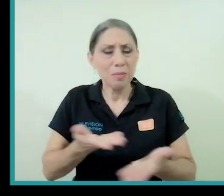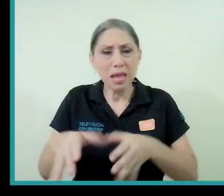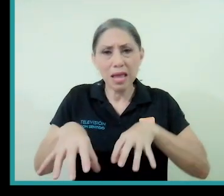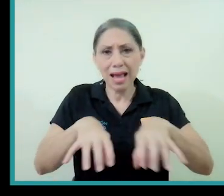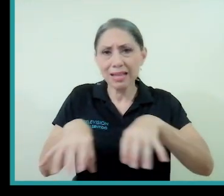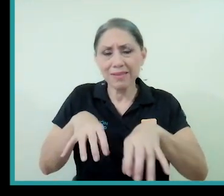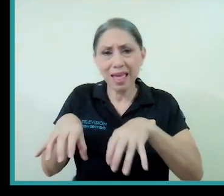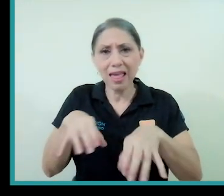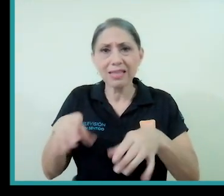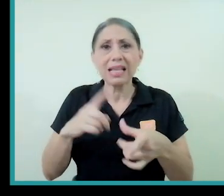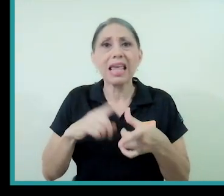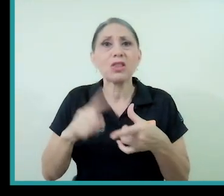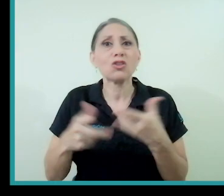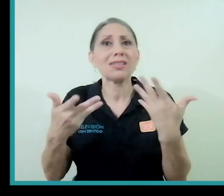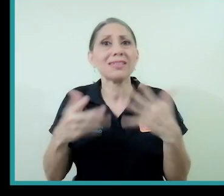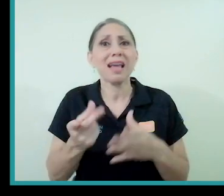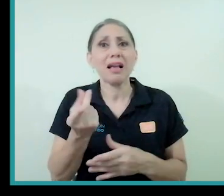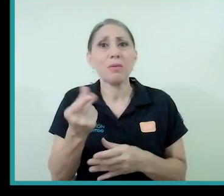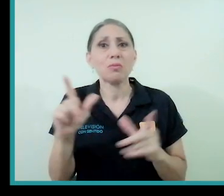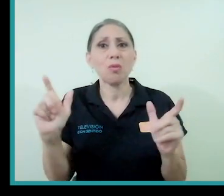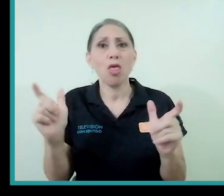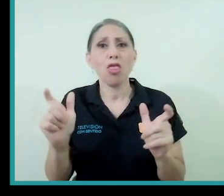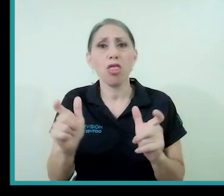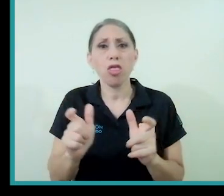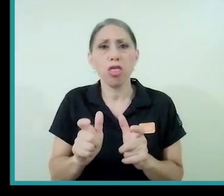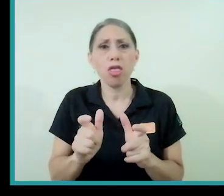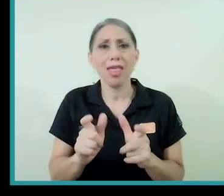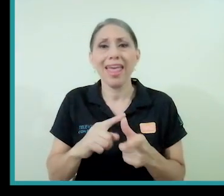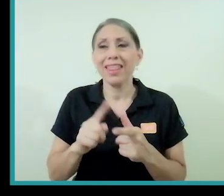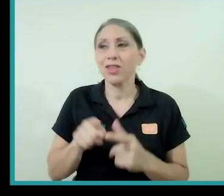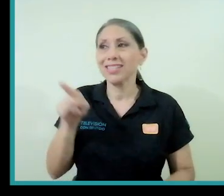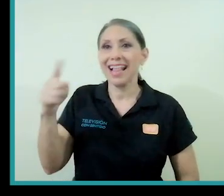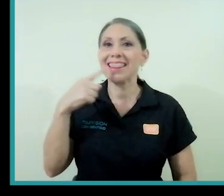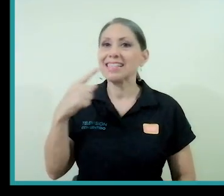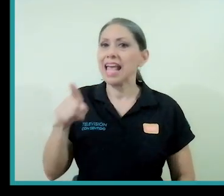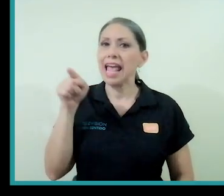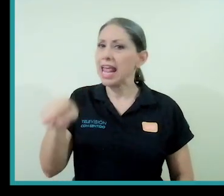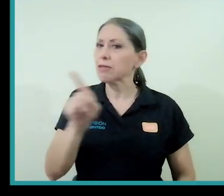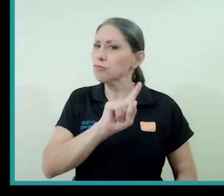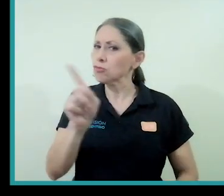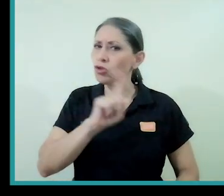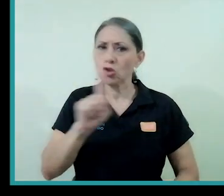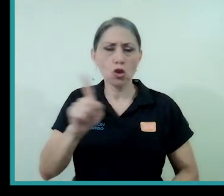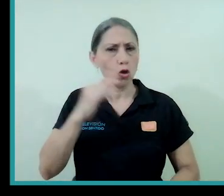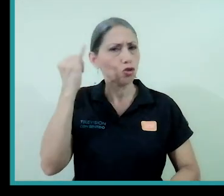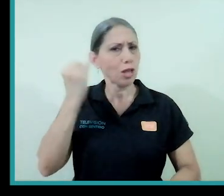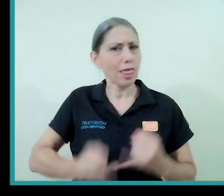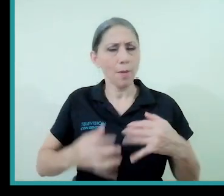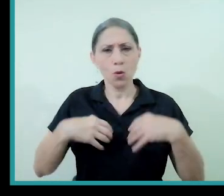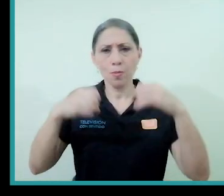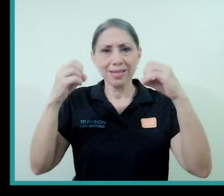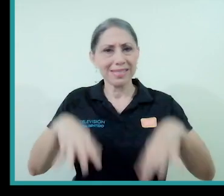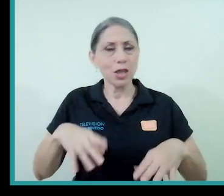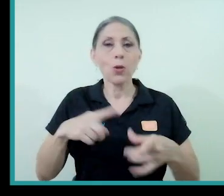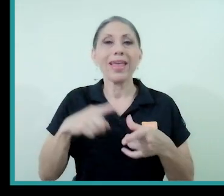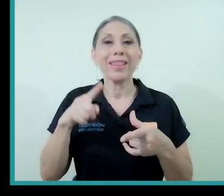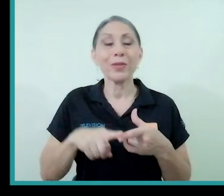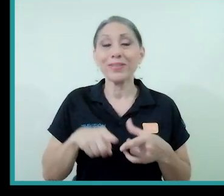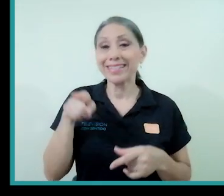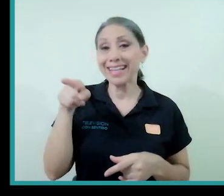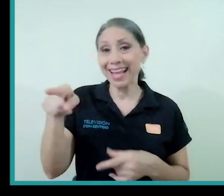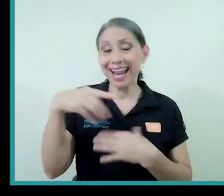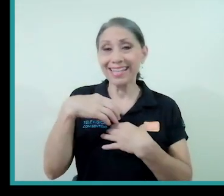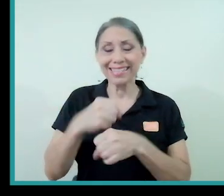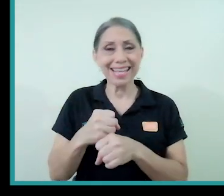actividades iba a mermar esos ingresos. Y entonces él decía que no se daba por vencido y entonces hacía un,